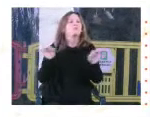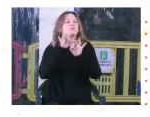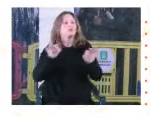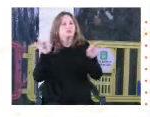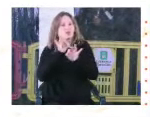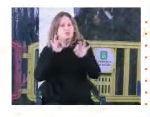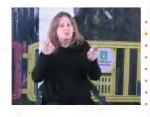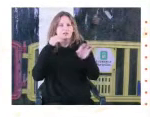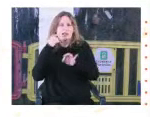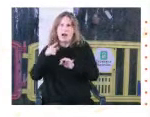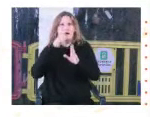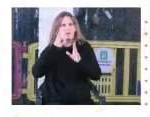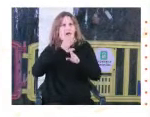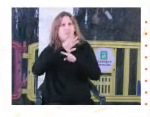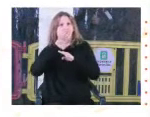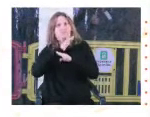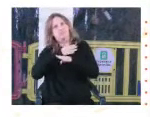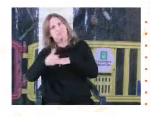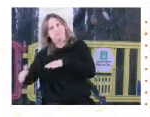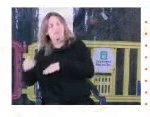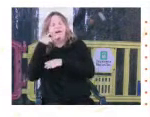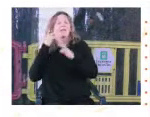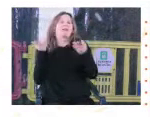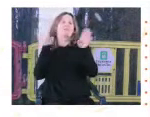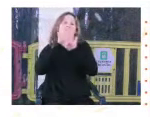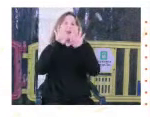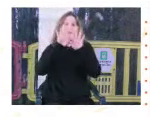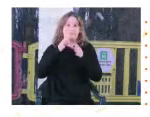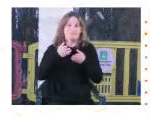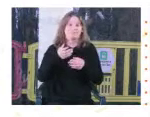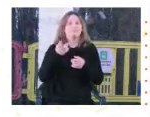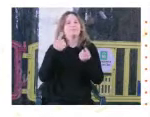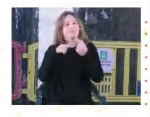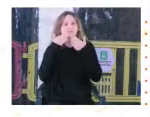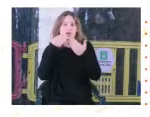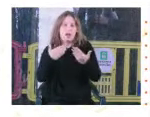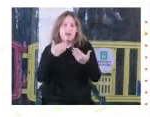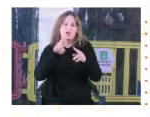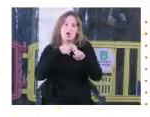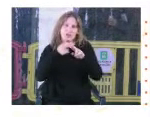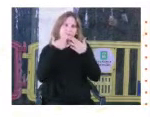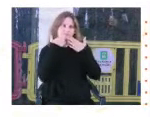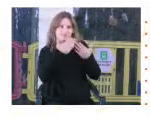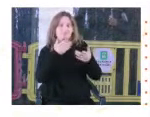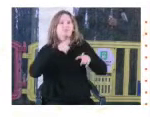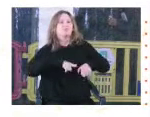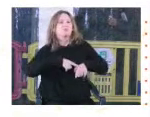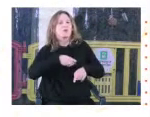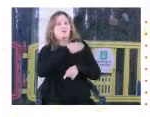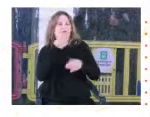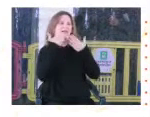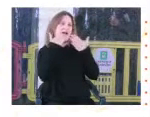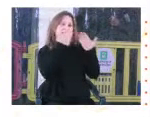hasta altas horas bueno, hasta que nos cierren el subte. Bueno, muchas gracias de vuelta al municipio B, a Silvana,